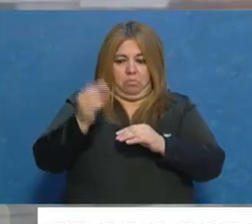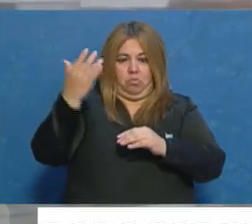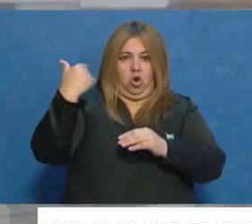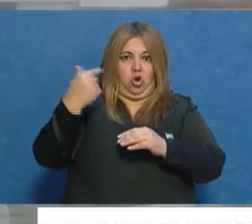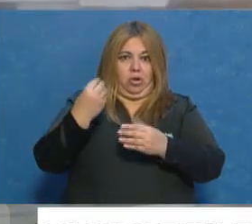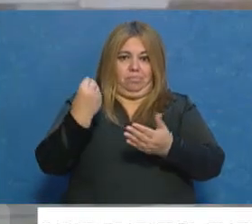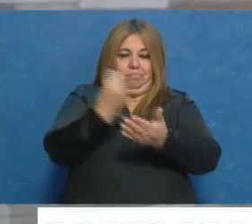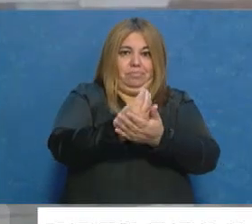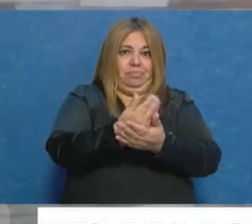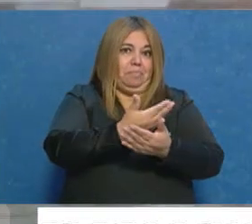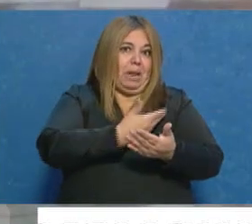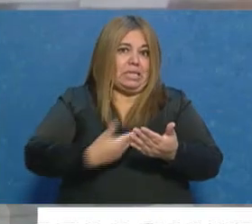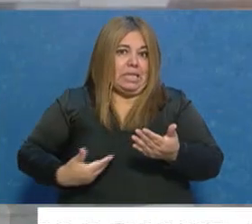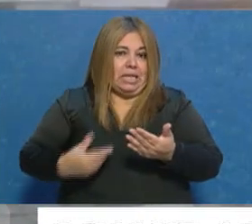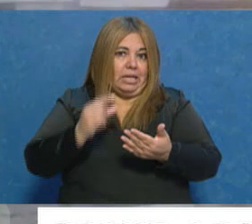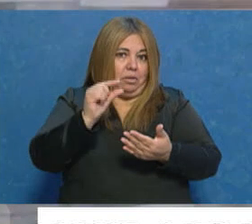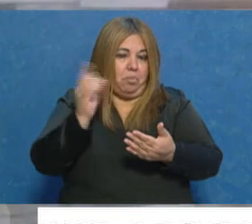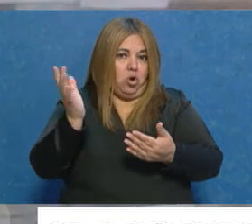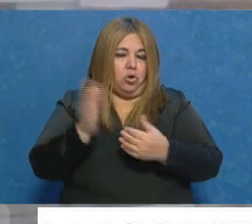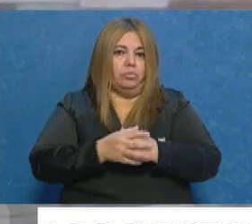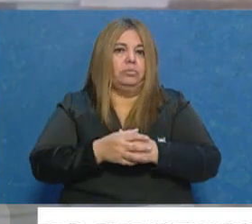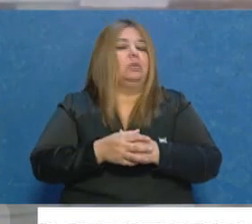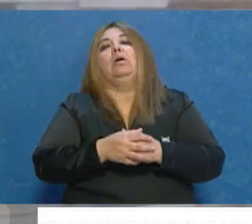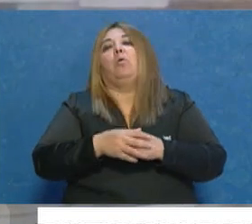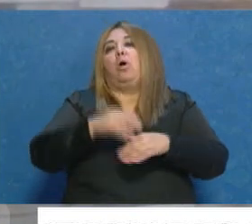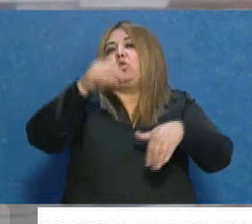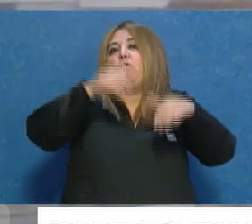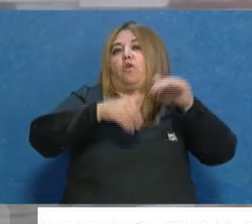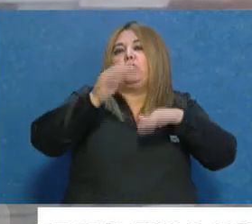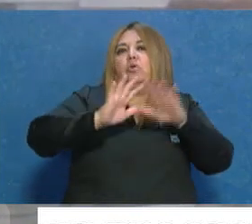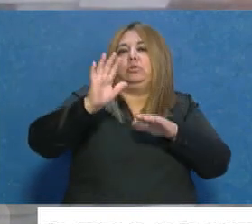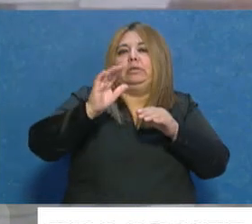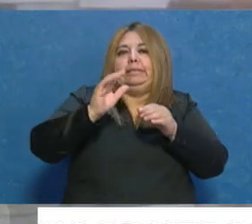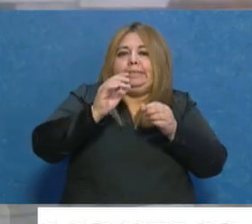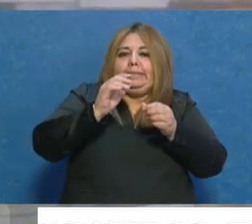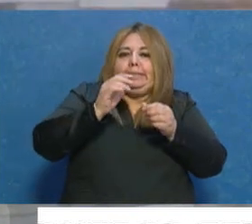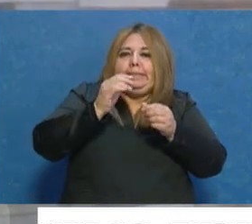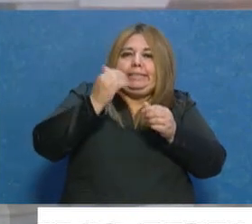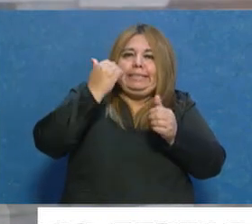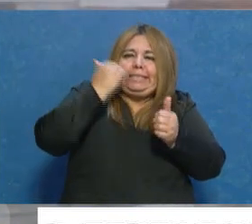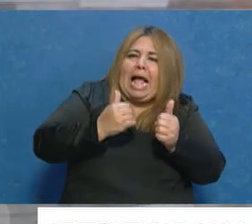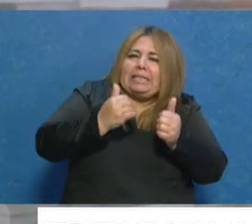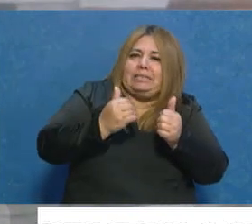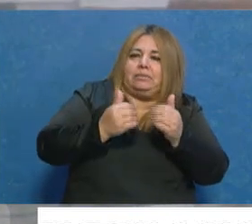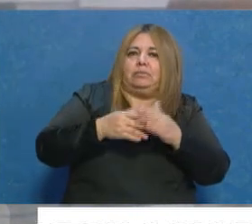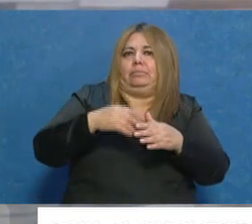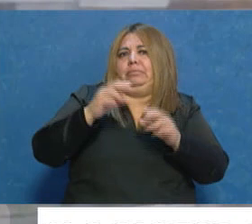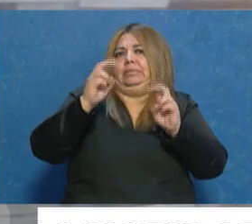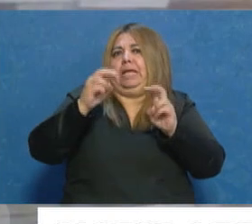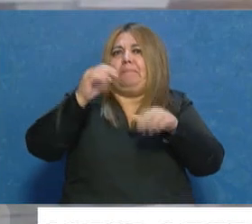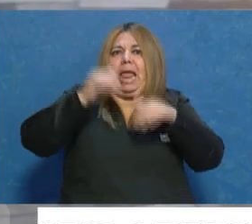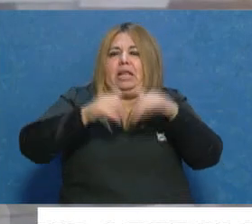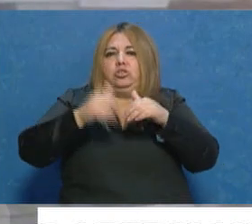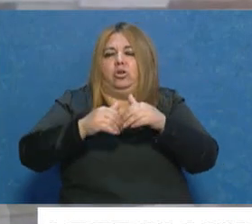presidencia de la Suprema Corte de Justicia en una votación muy ajustada y en una elección que se politizó bastante